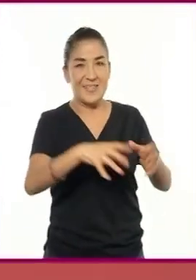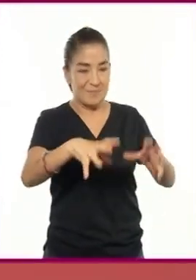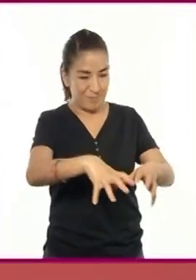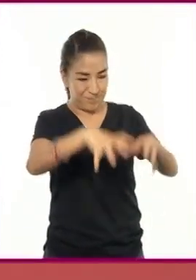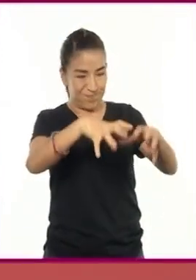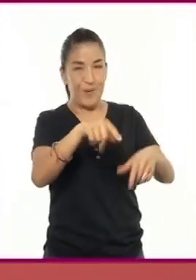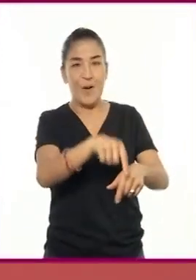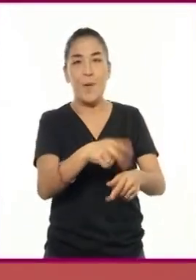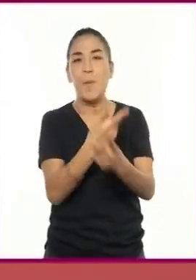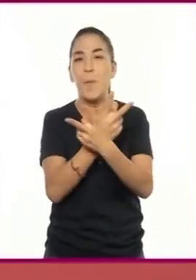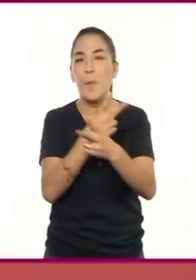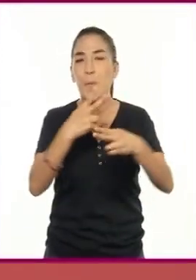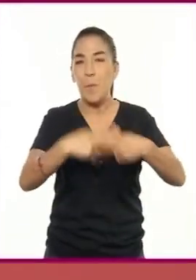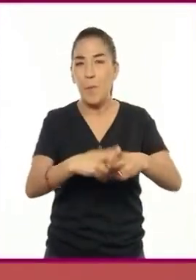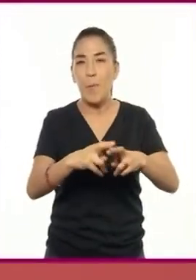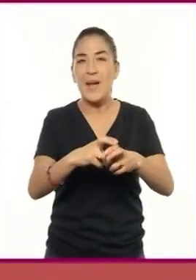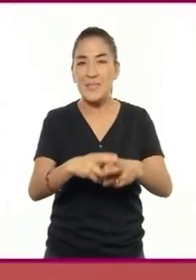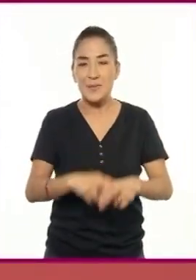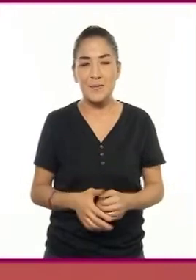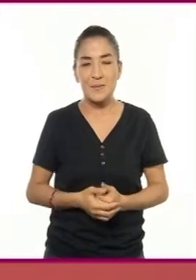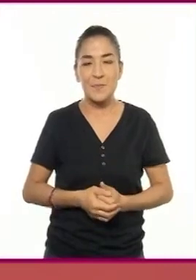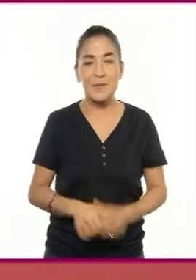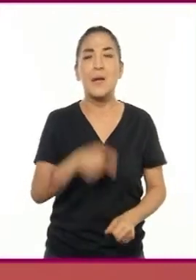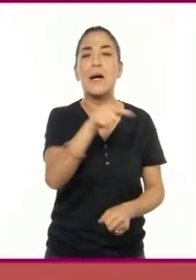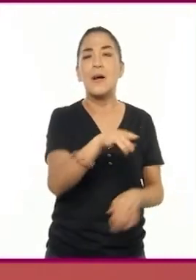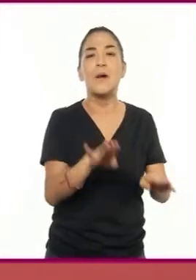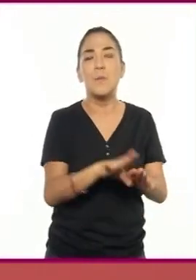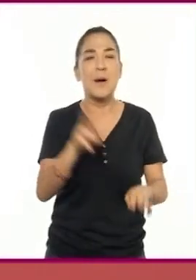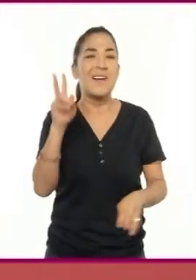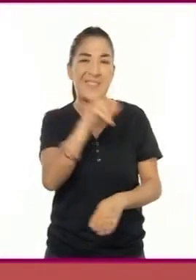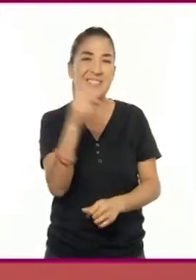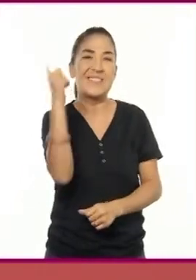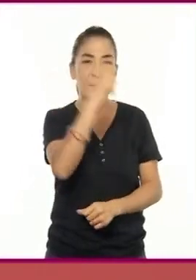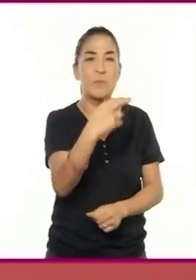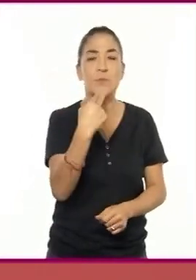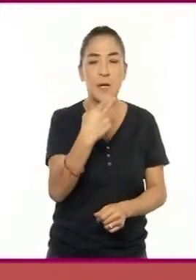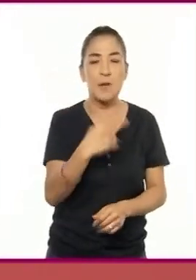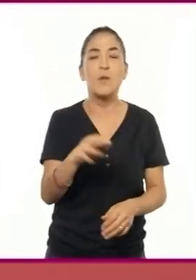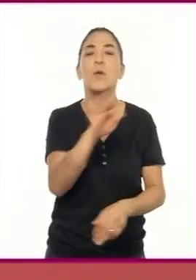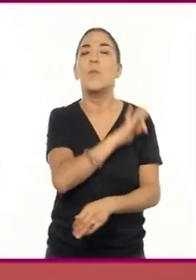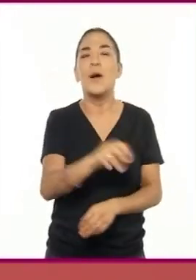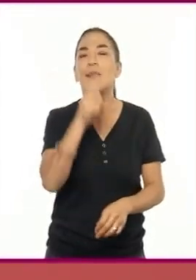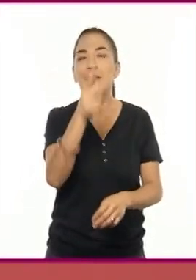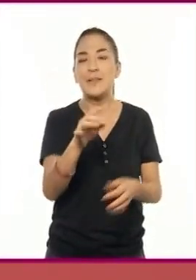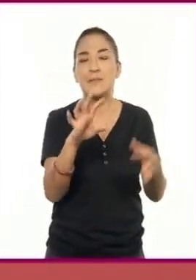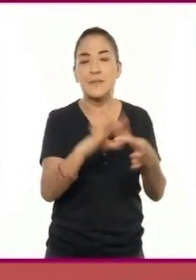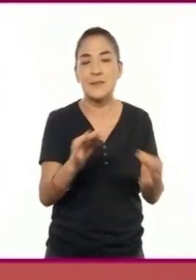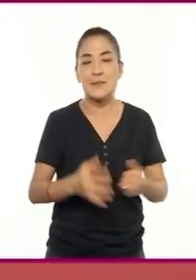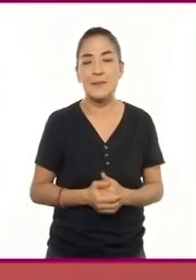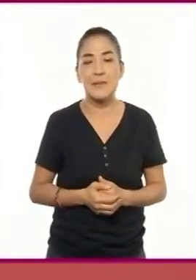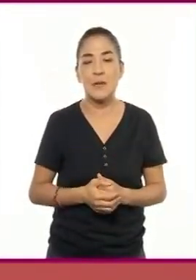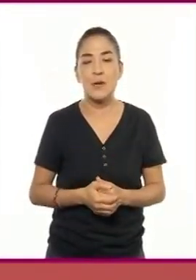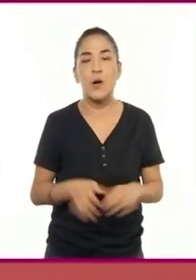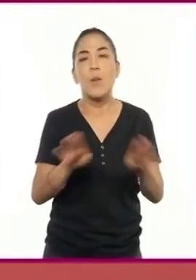Pues, como quizás es complicado hacer este tipo de utilería, bien podríamos mencionarlo en un diálogo.